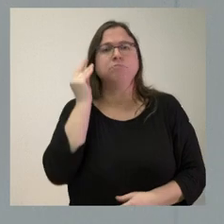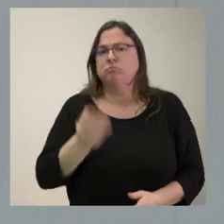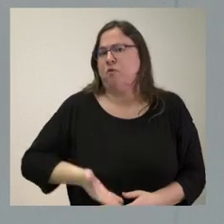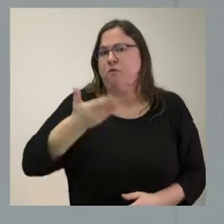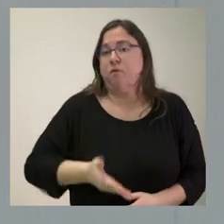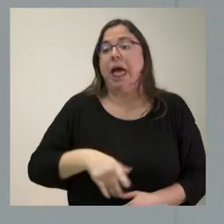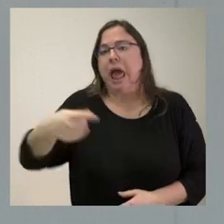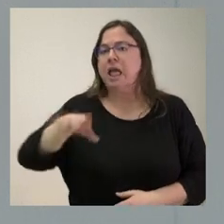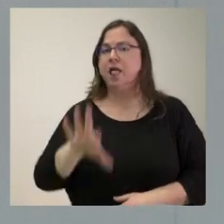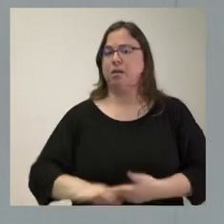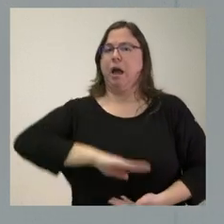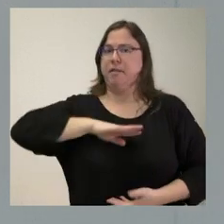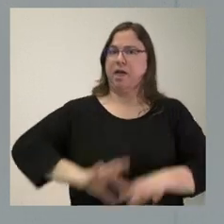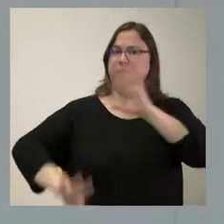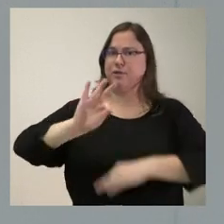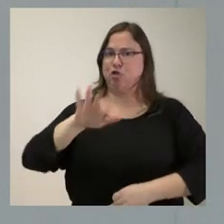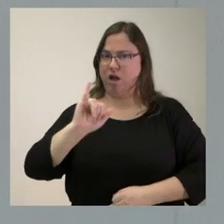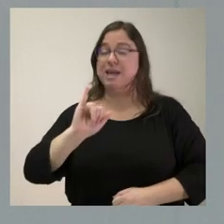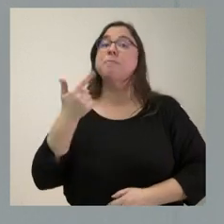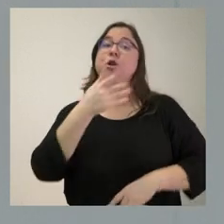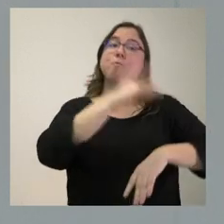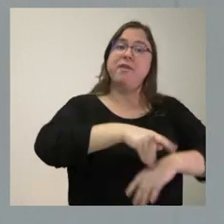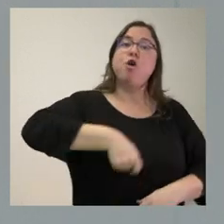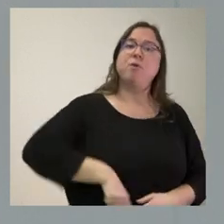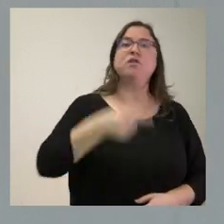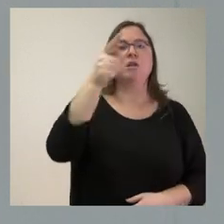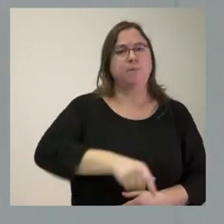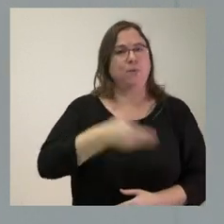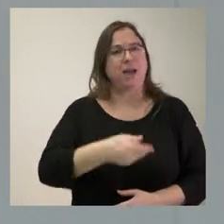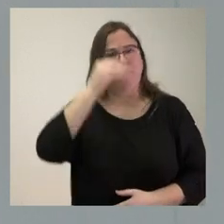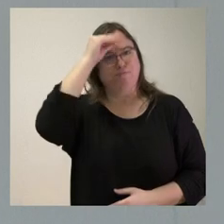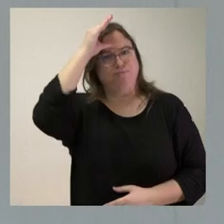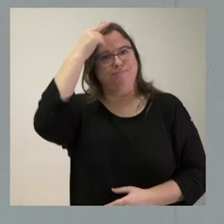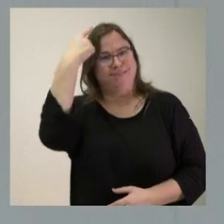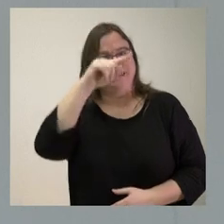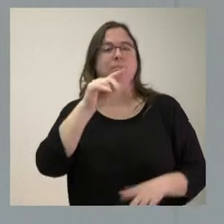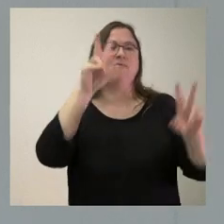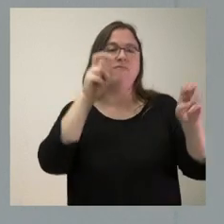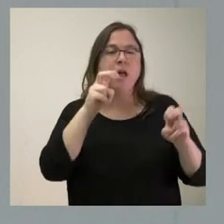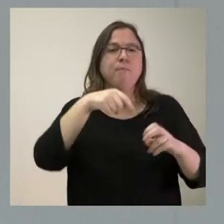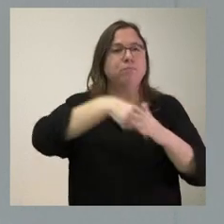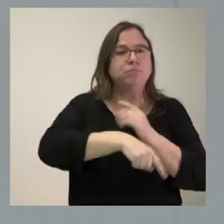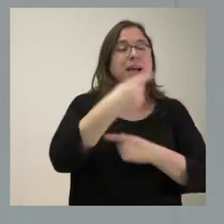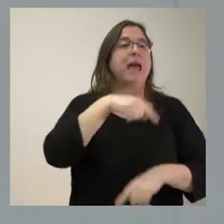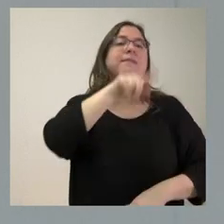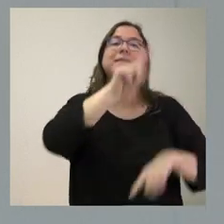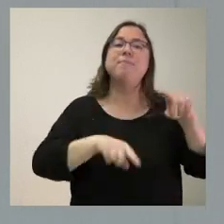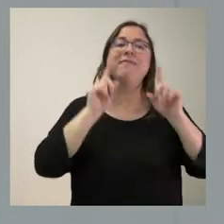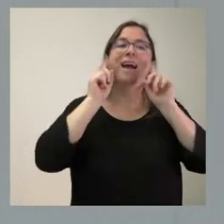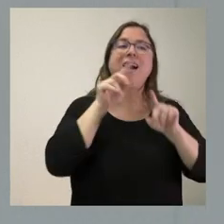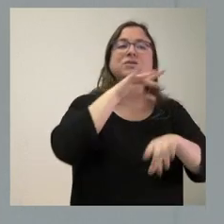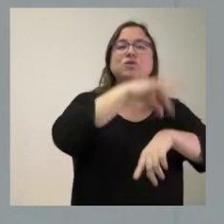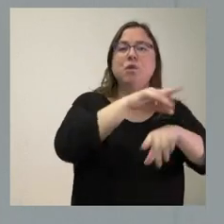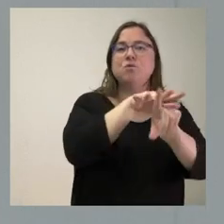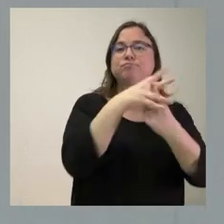de toma de decisiones, pero también lo es el profesional sanitario, que es el que tiene el conocimiento científico sobre la materia y el que actúa sobre cada uno de los casos clínicos.